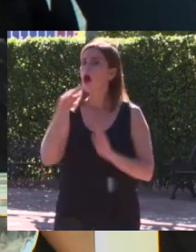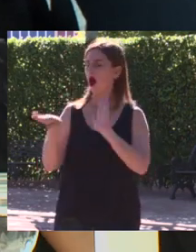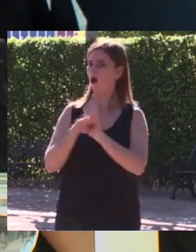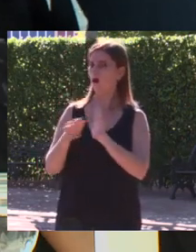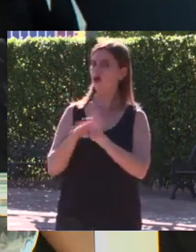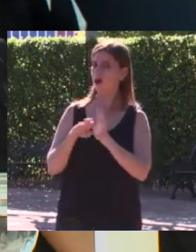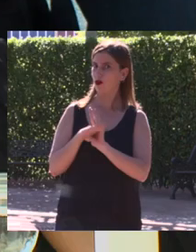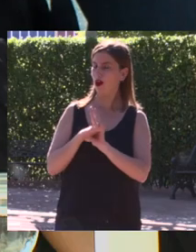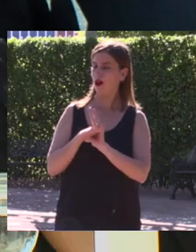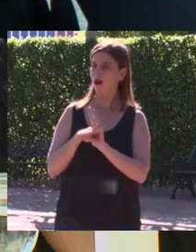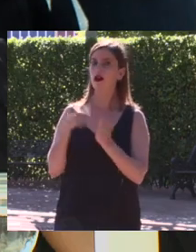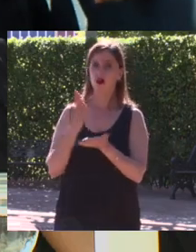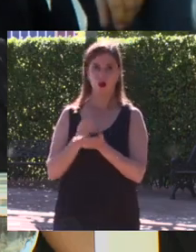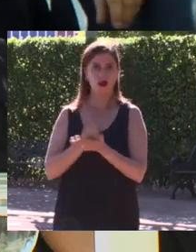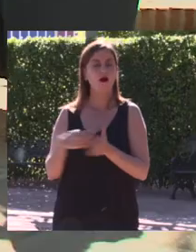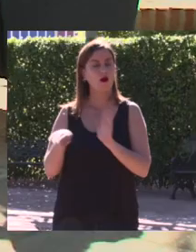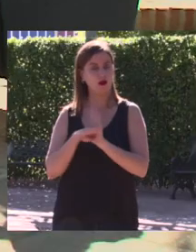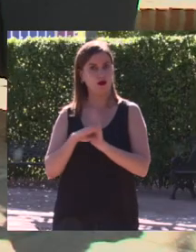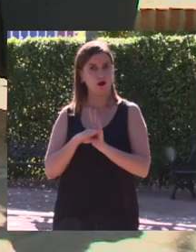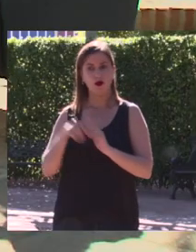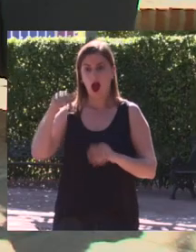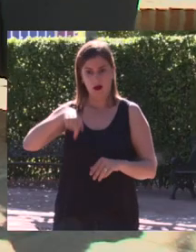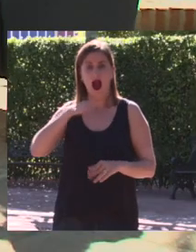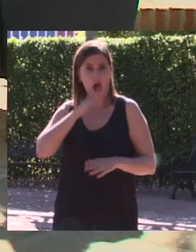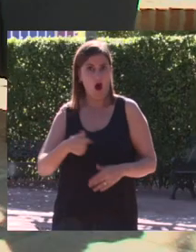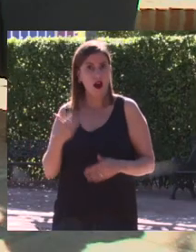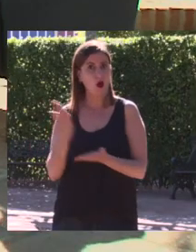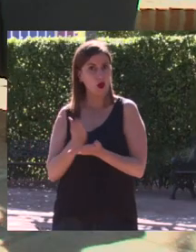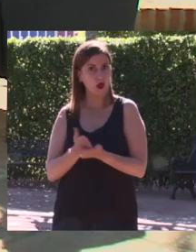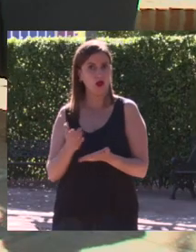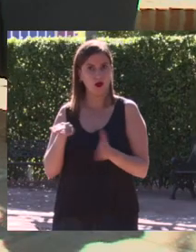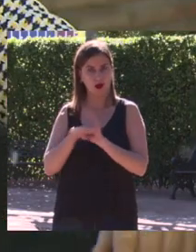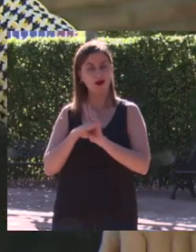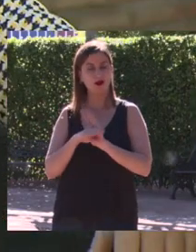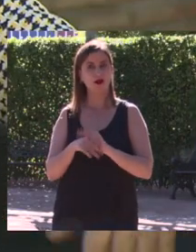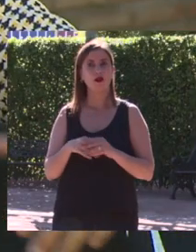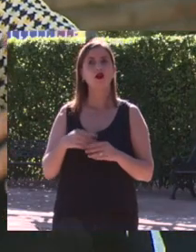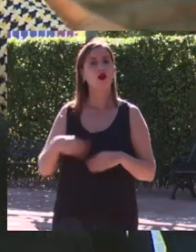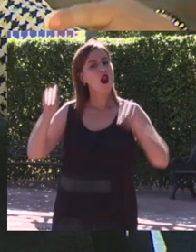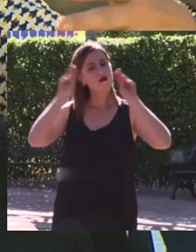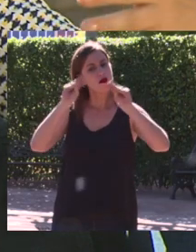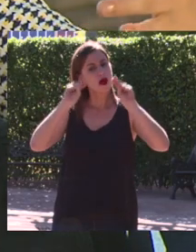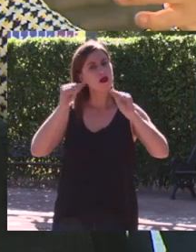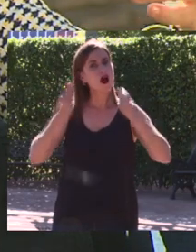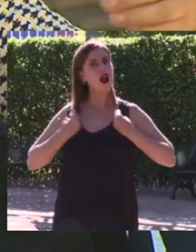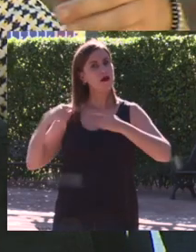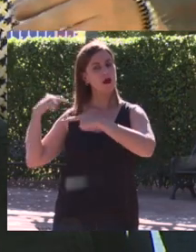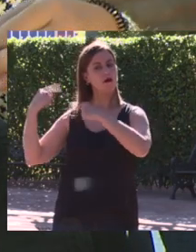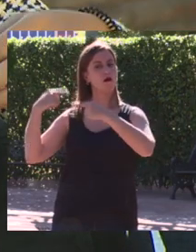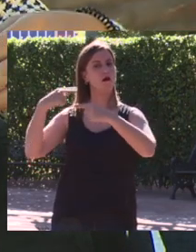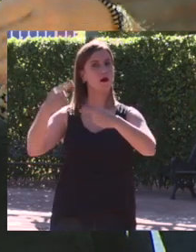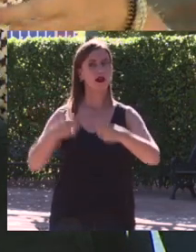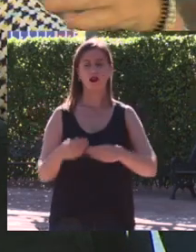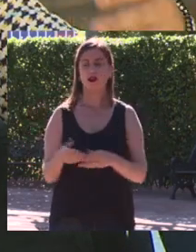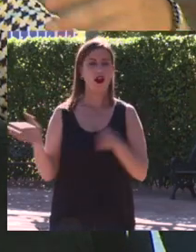no es que seguí es que sigo estudiando porque yo creo en la formación a lo largo de la vida yo creo que esto no es como en la época